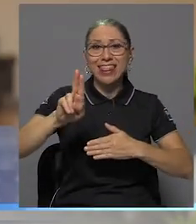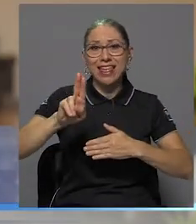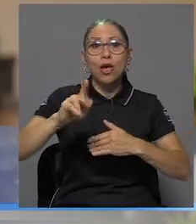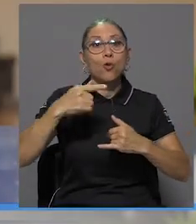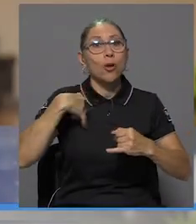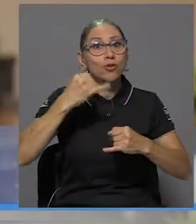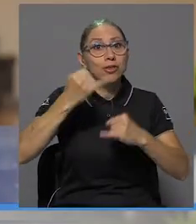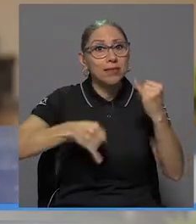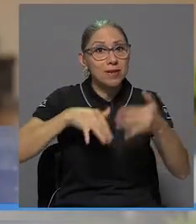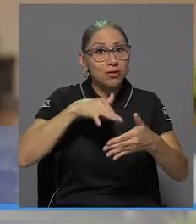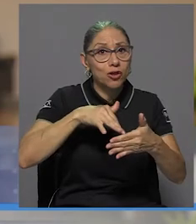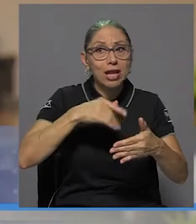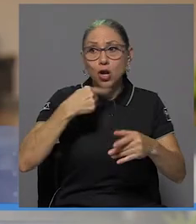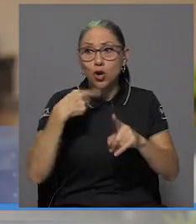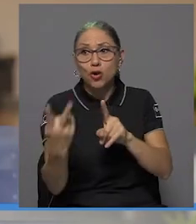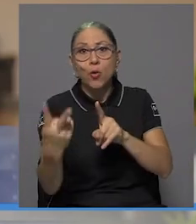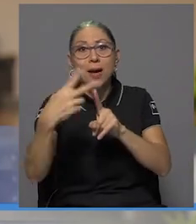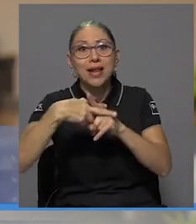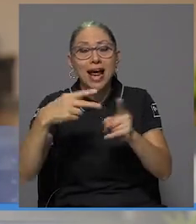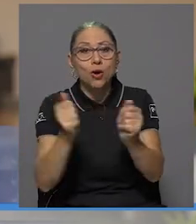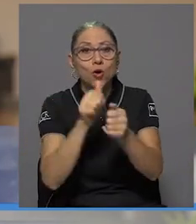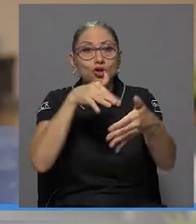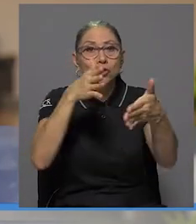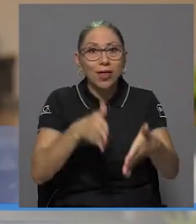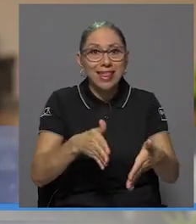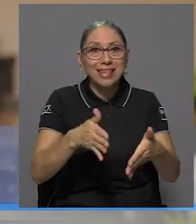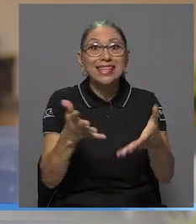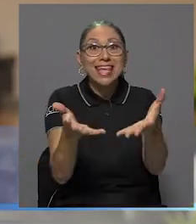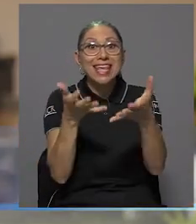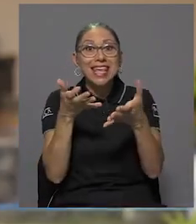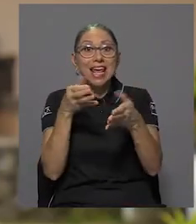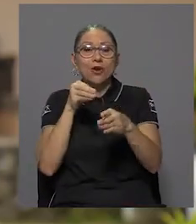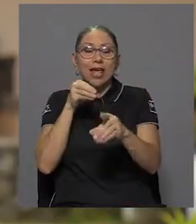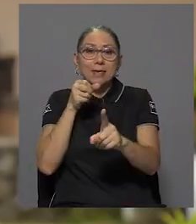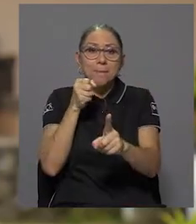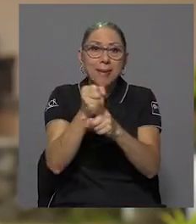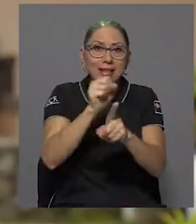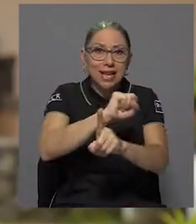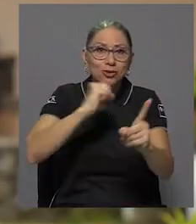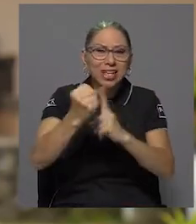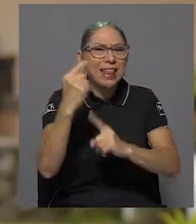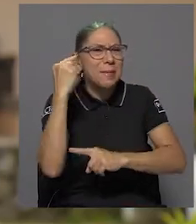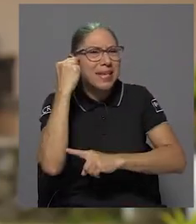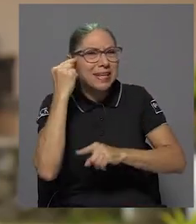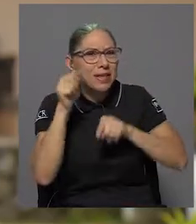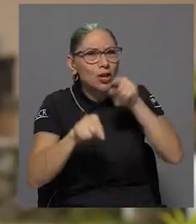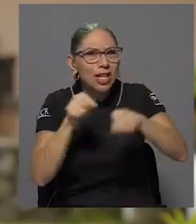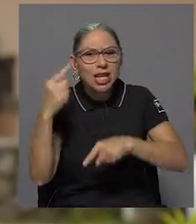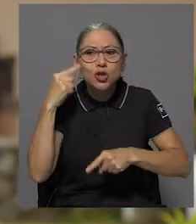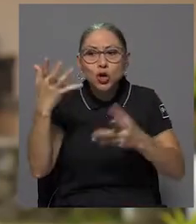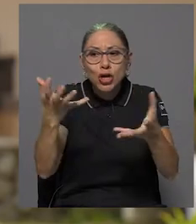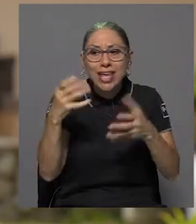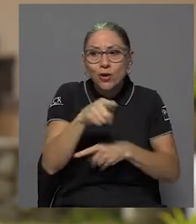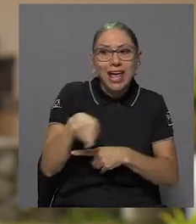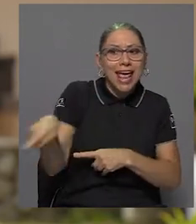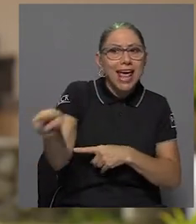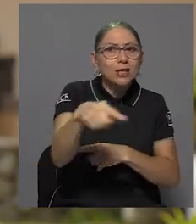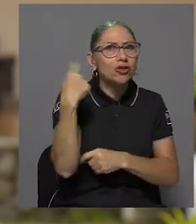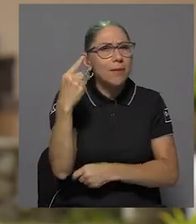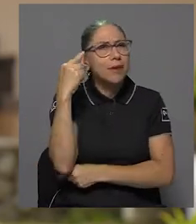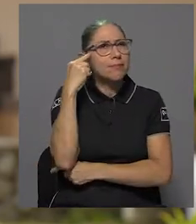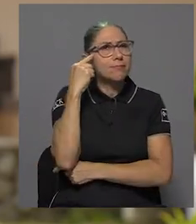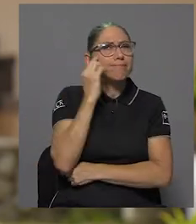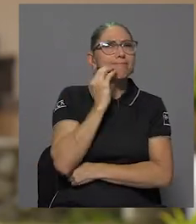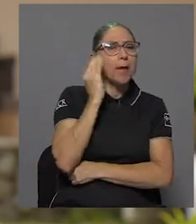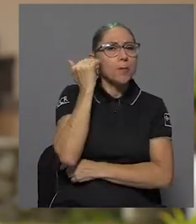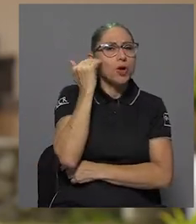estudiantes y lo que quiero que se marque realmente en la sociedad será el pensamiento crítico. ¿Por qué? Porque yo quiero que ellos cuestionen todo siempre. que todo lo que a ellos les llegue, ellos